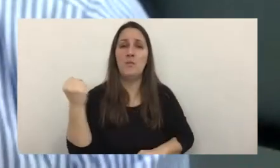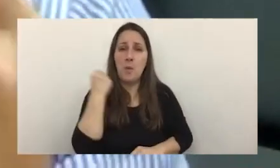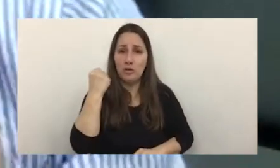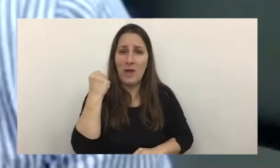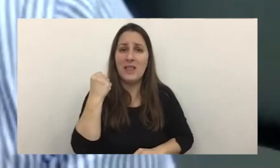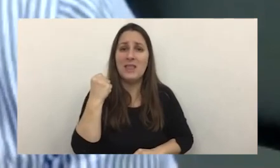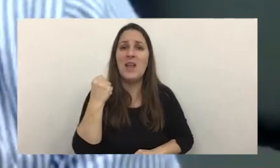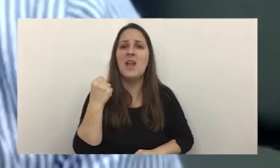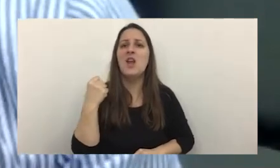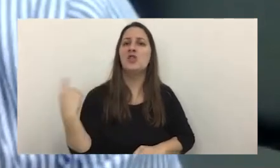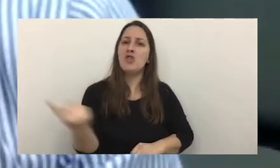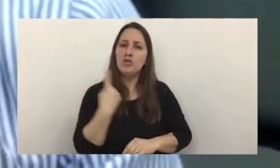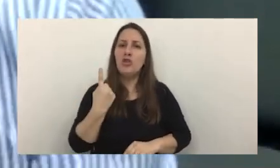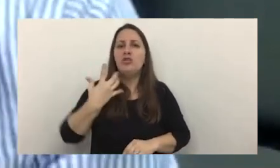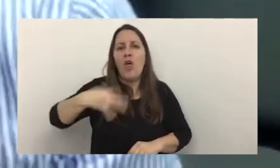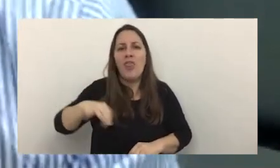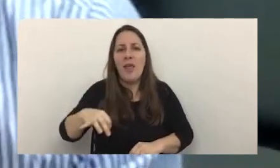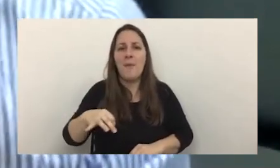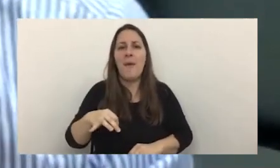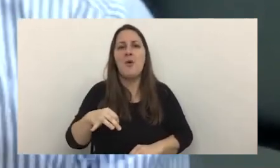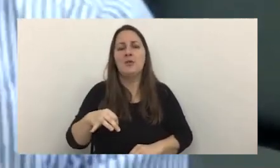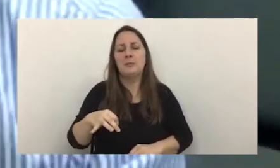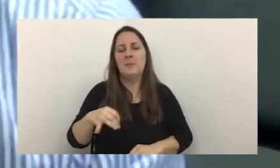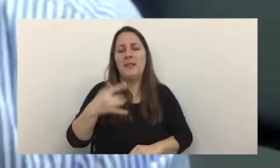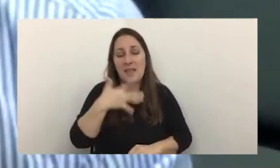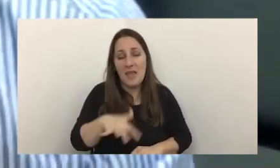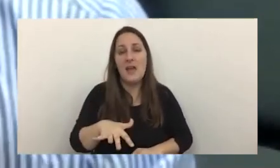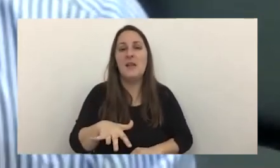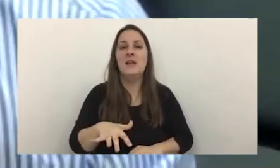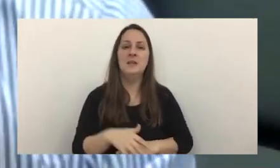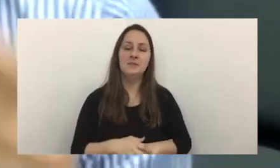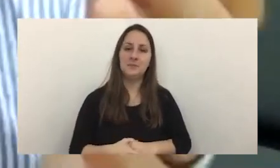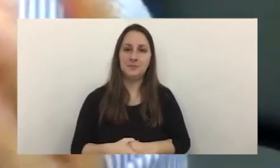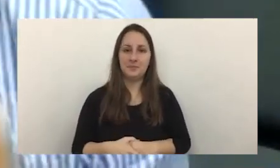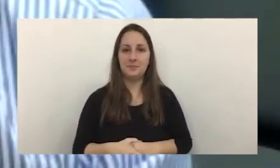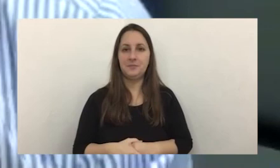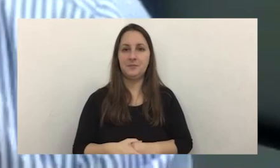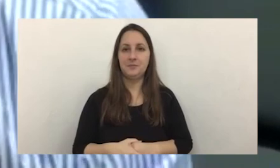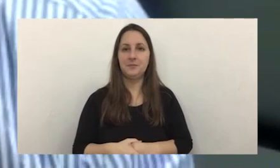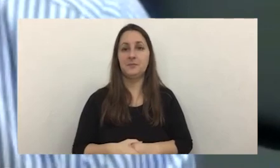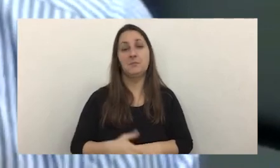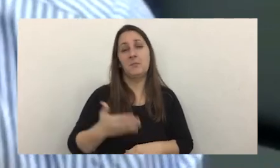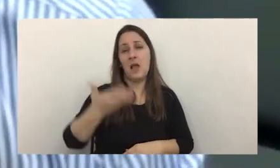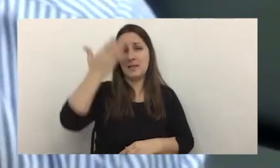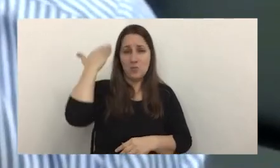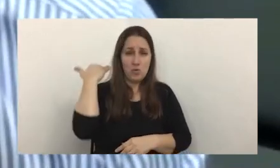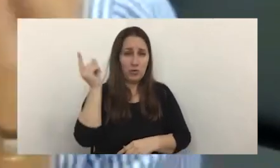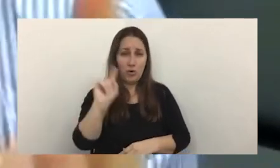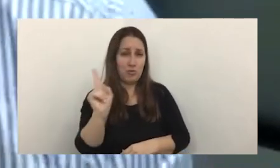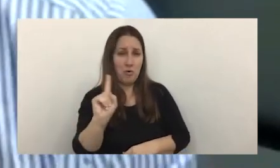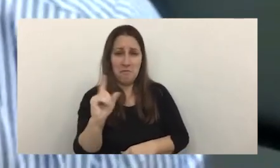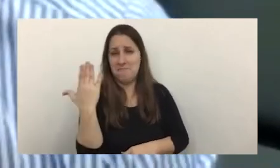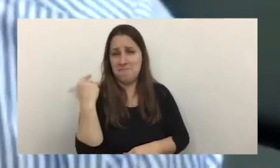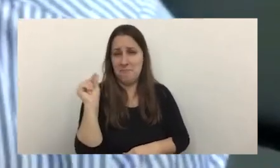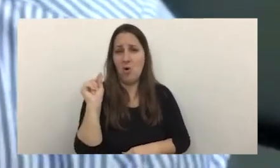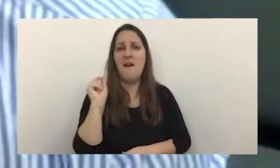entender que como digo siempre en estas charlas hace no mucho tiempo para por